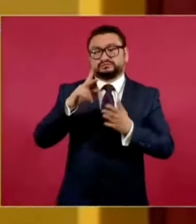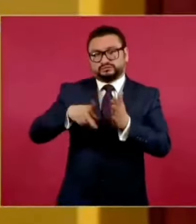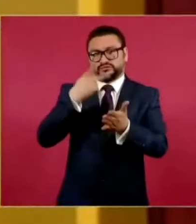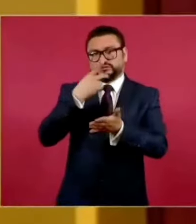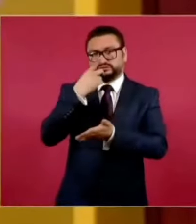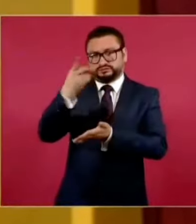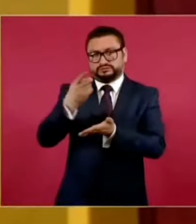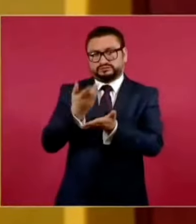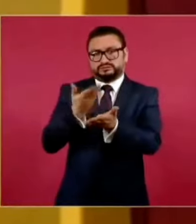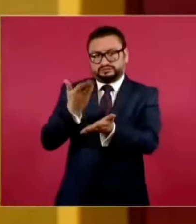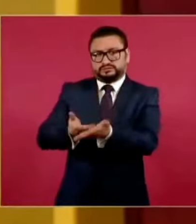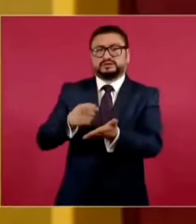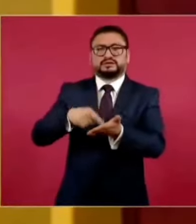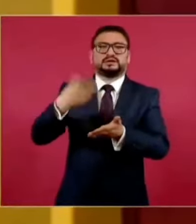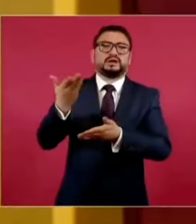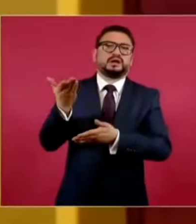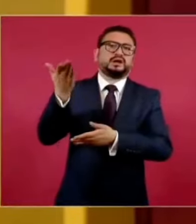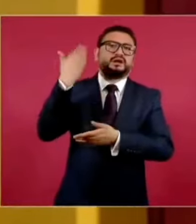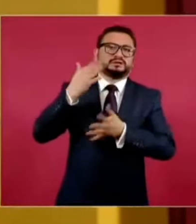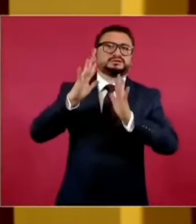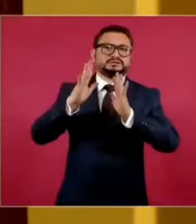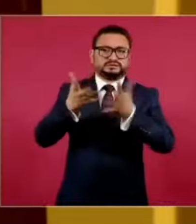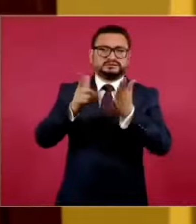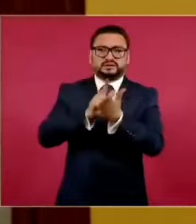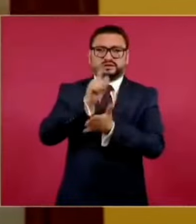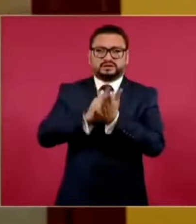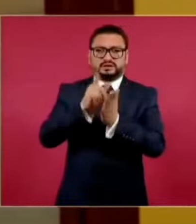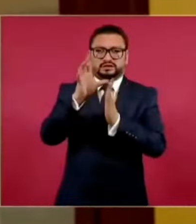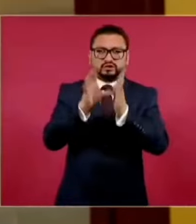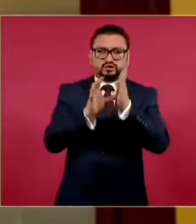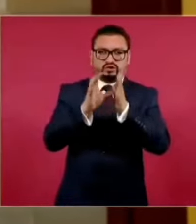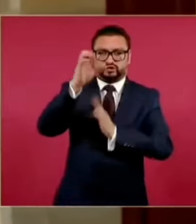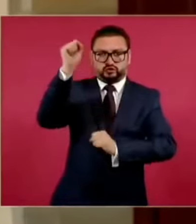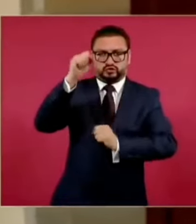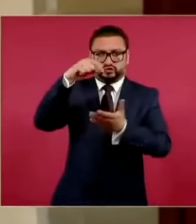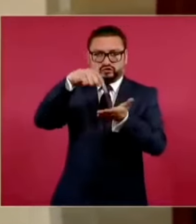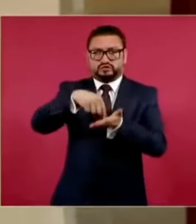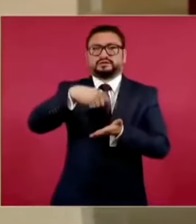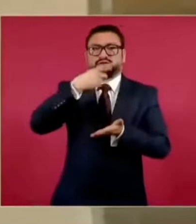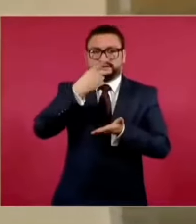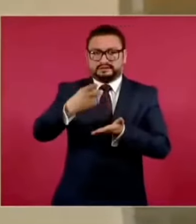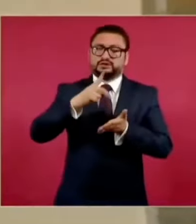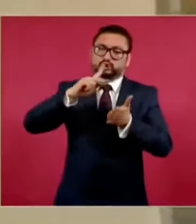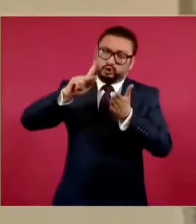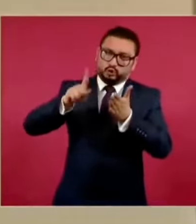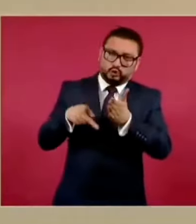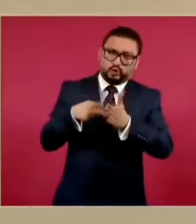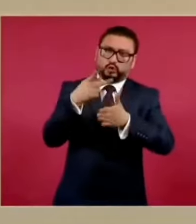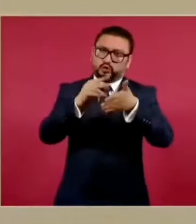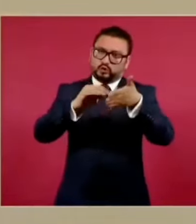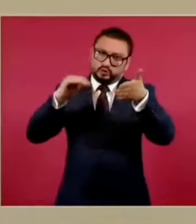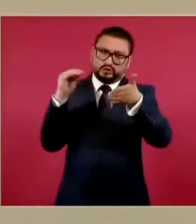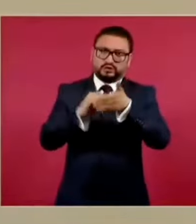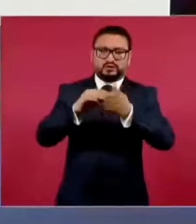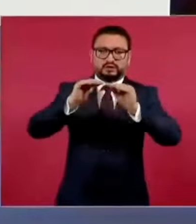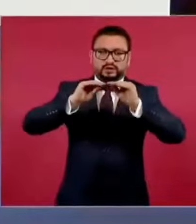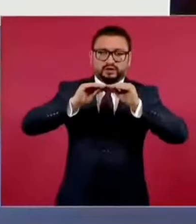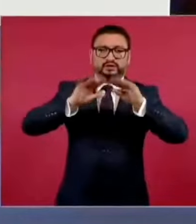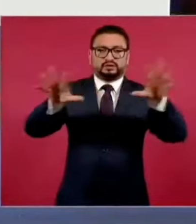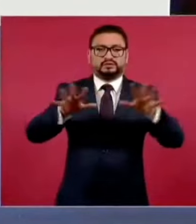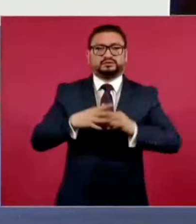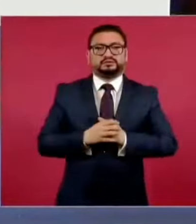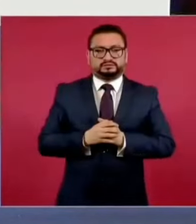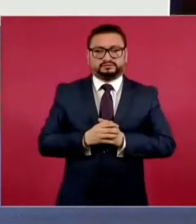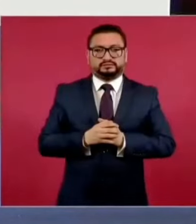recordar que esto ya lo establecía la Constitución, pero se vuelve a reiterar ahora de manera mucho más clara que